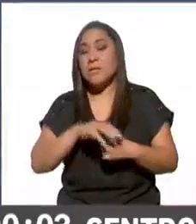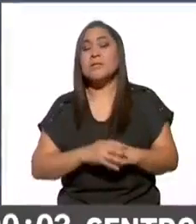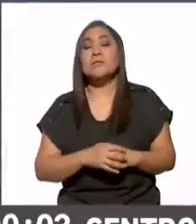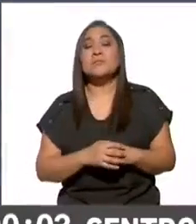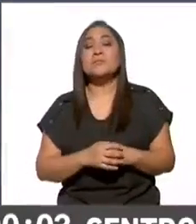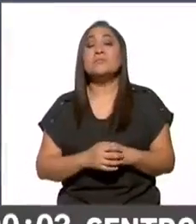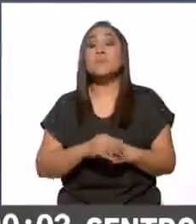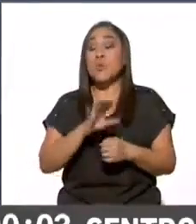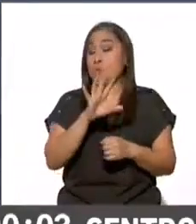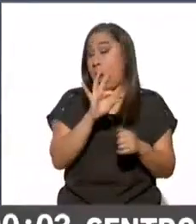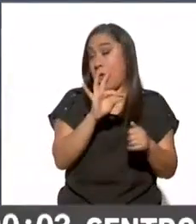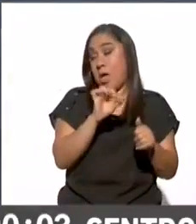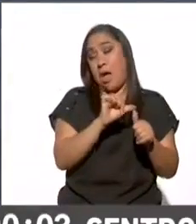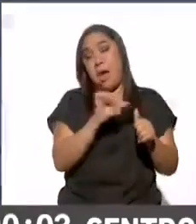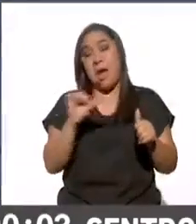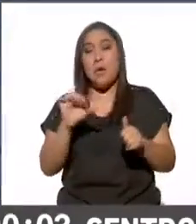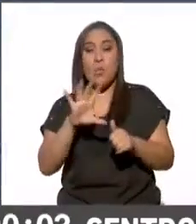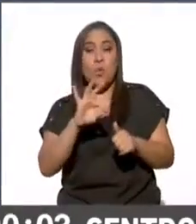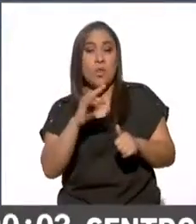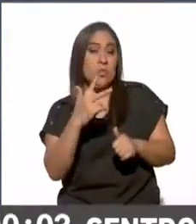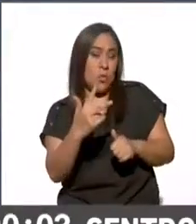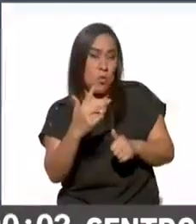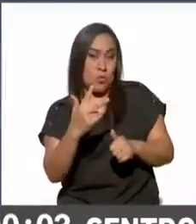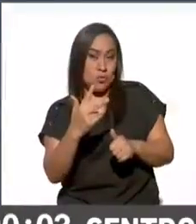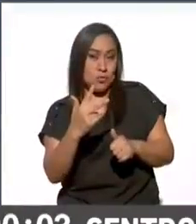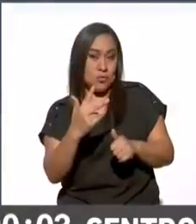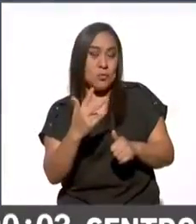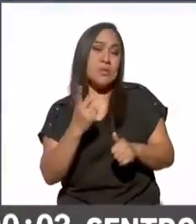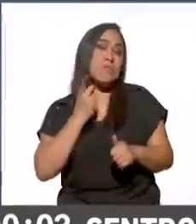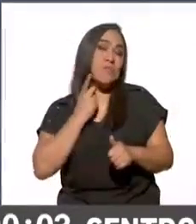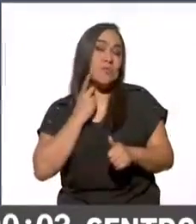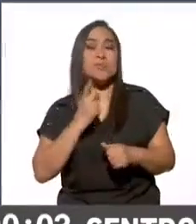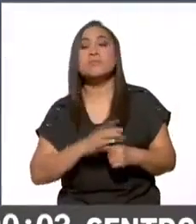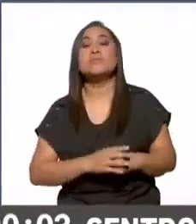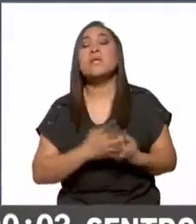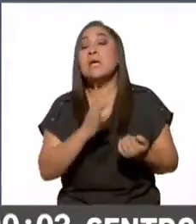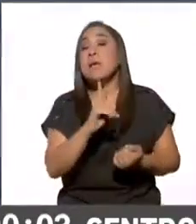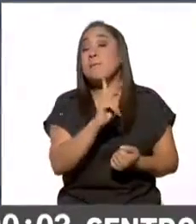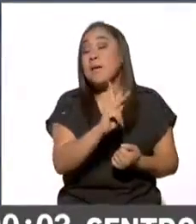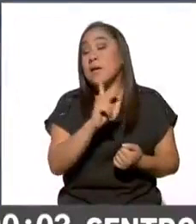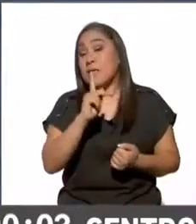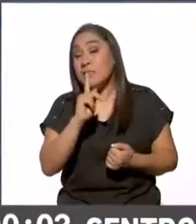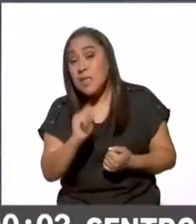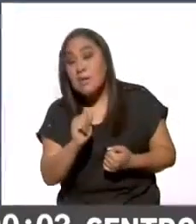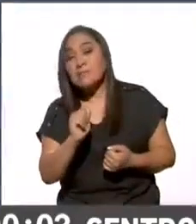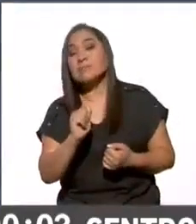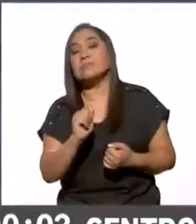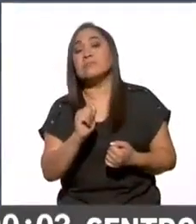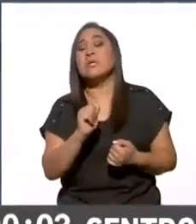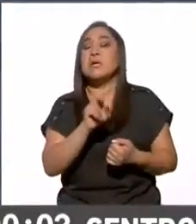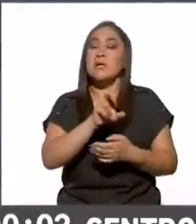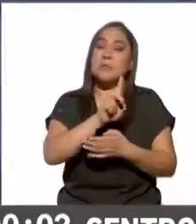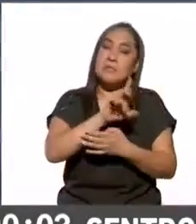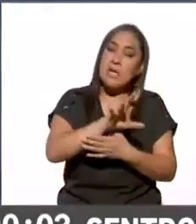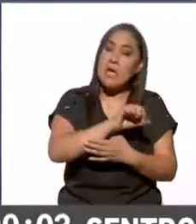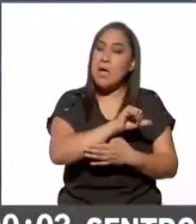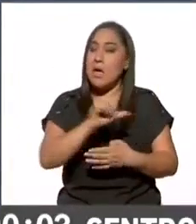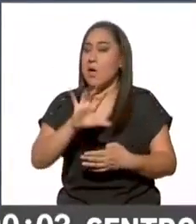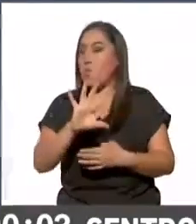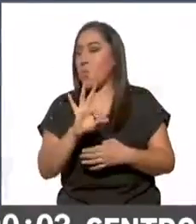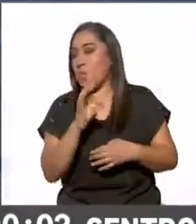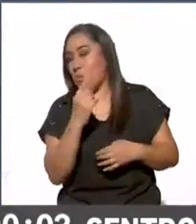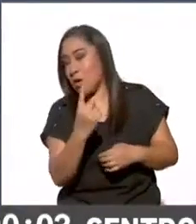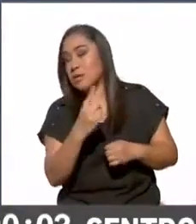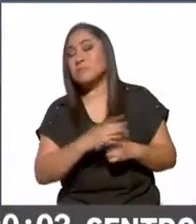de 40 a 48 diputaciones para el Partido del Trabajo de 35 a 41